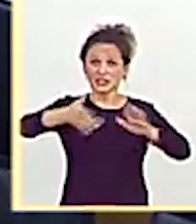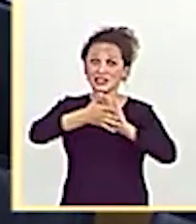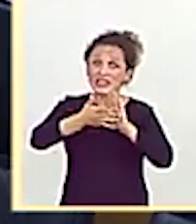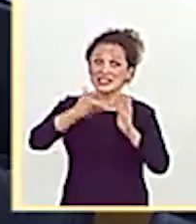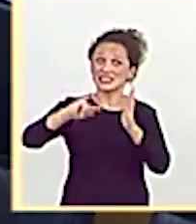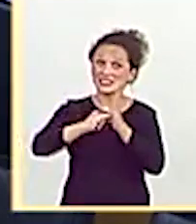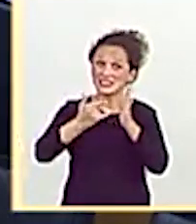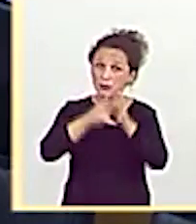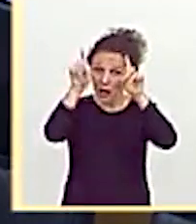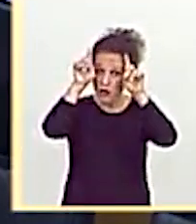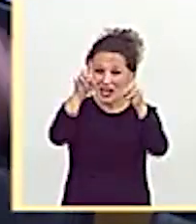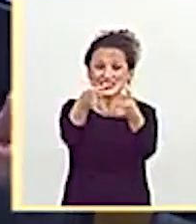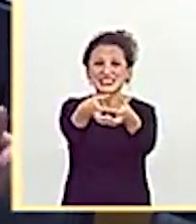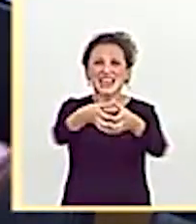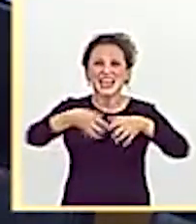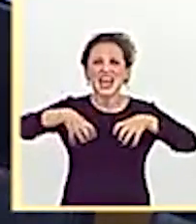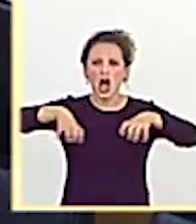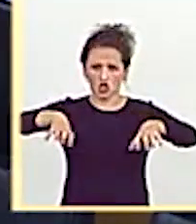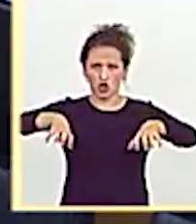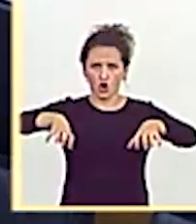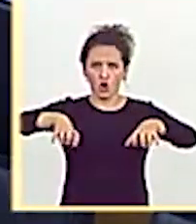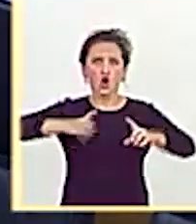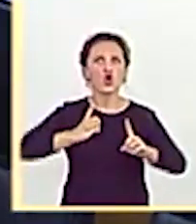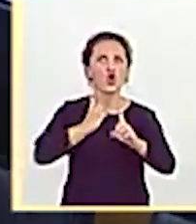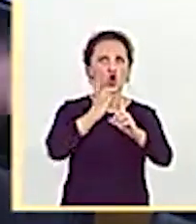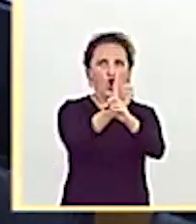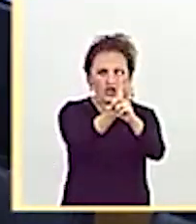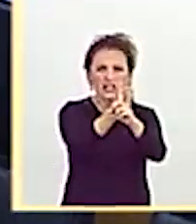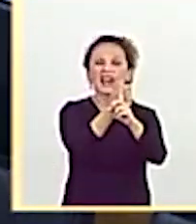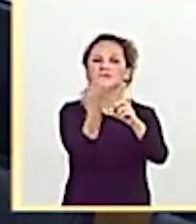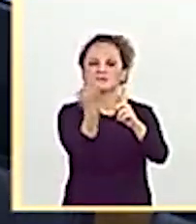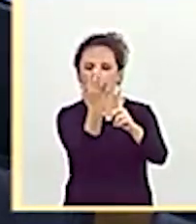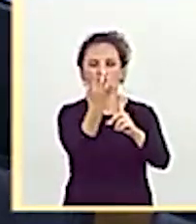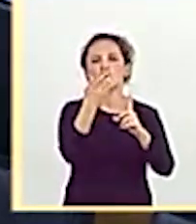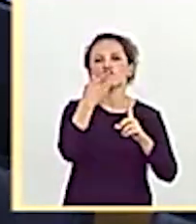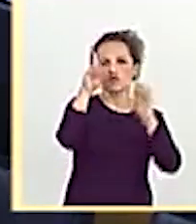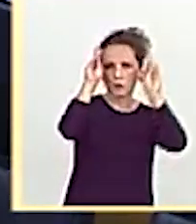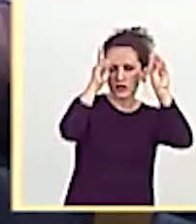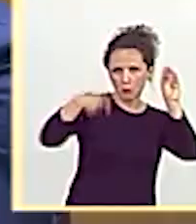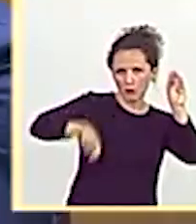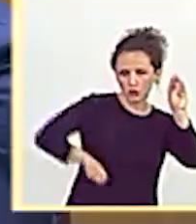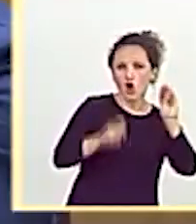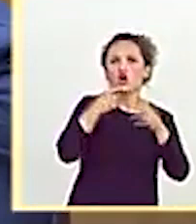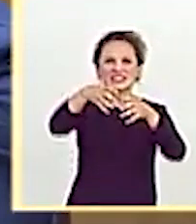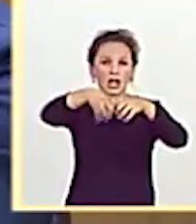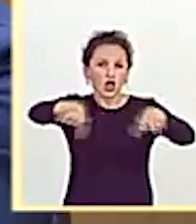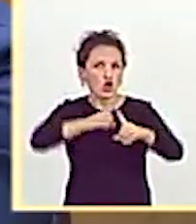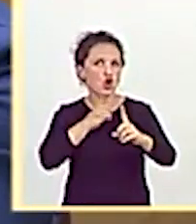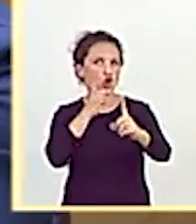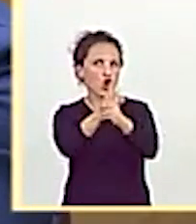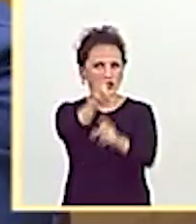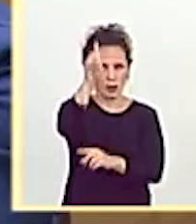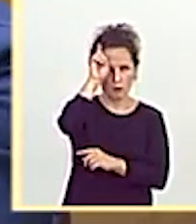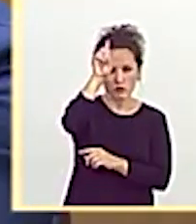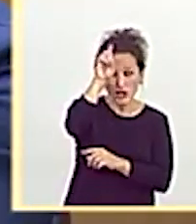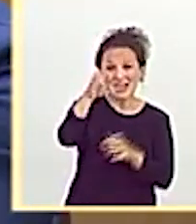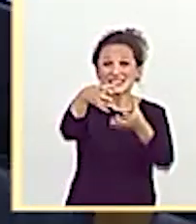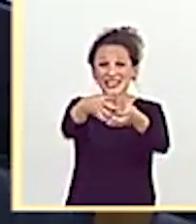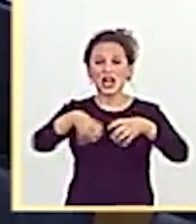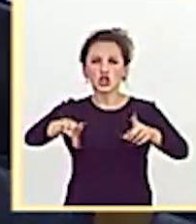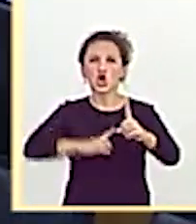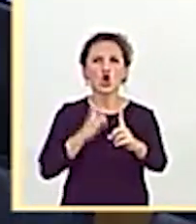por la segregación. Segregación contra la formación profesional, segregación contra los profesores, segregación contra los distintos